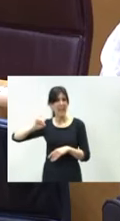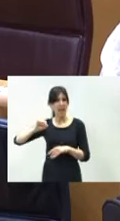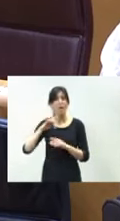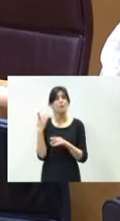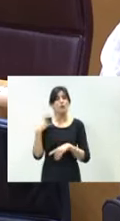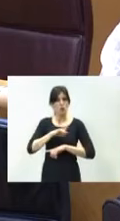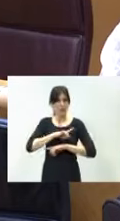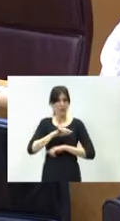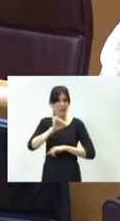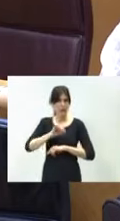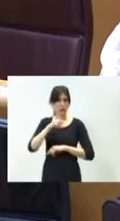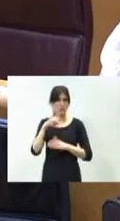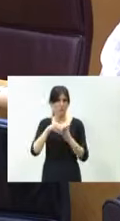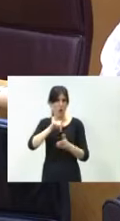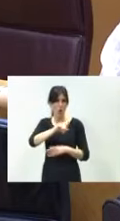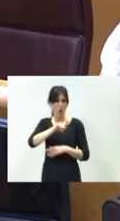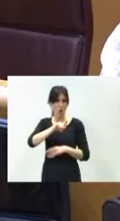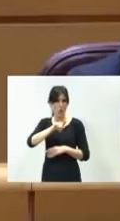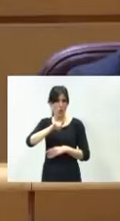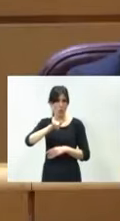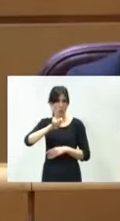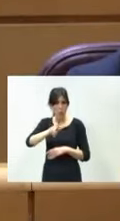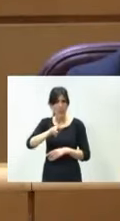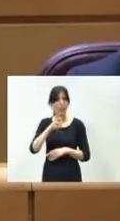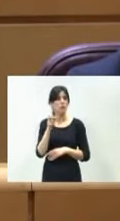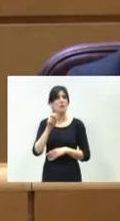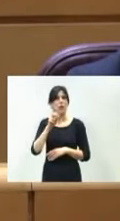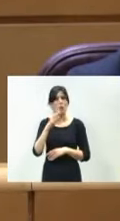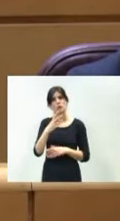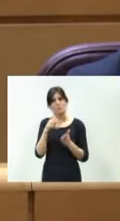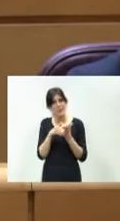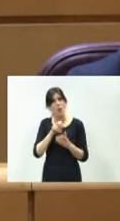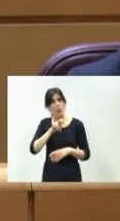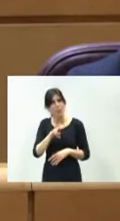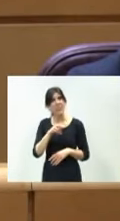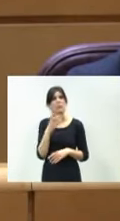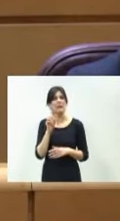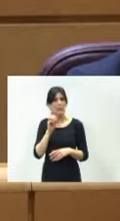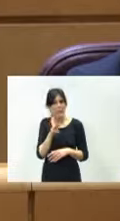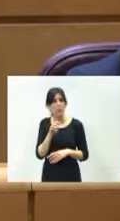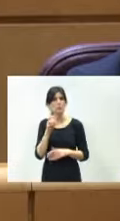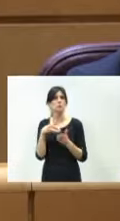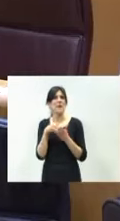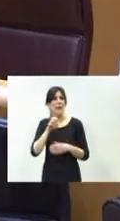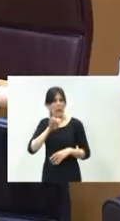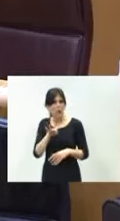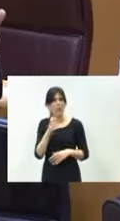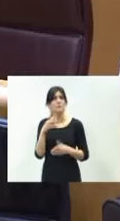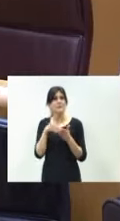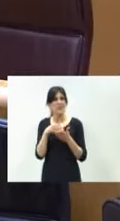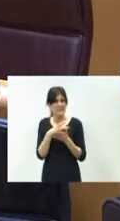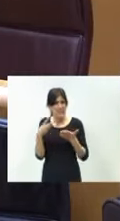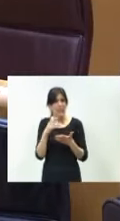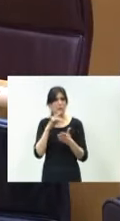del año 2011. 2012, 2013, 2014, 2015, 2016, 2017